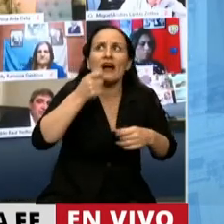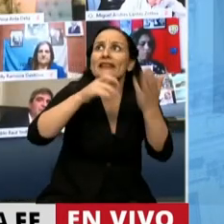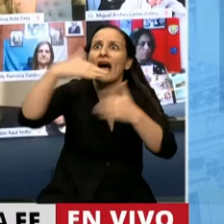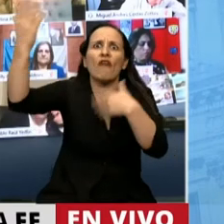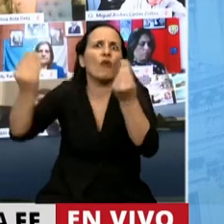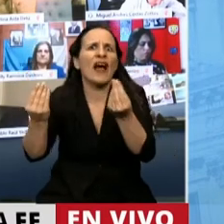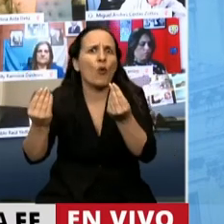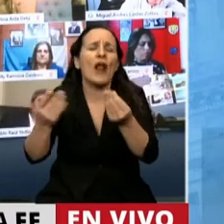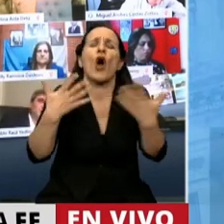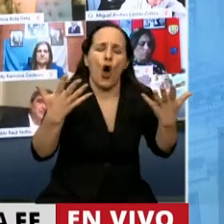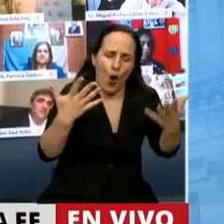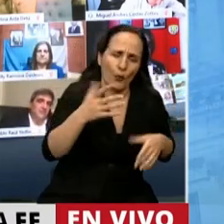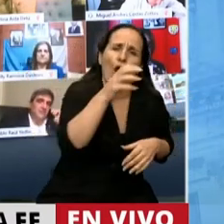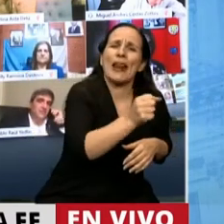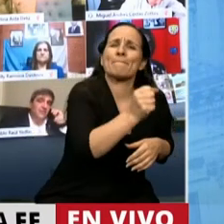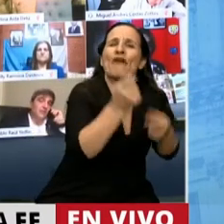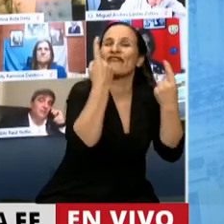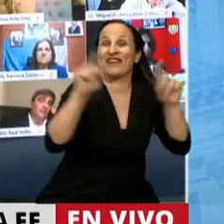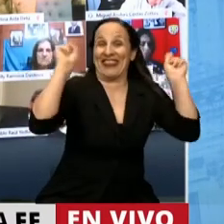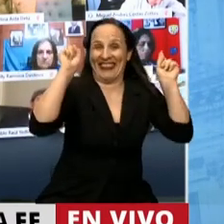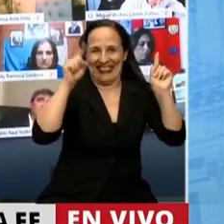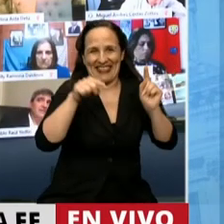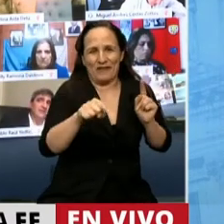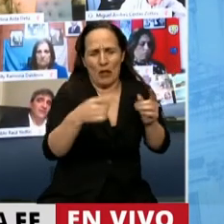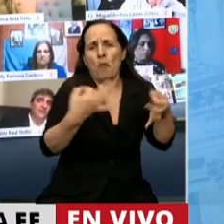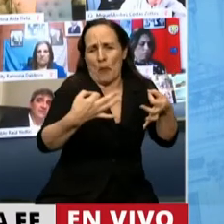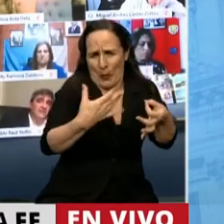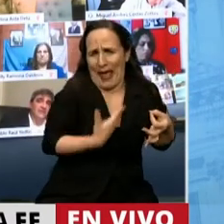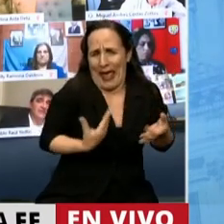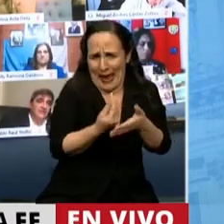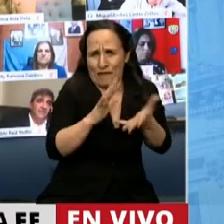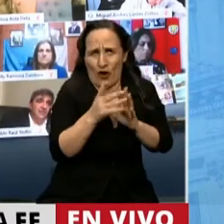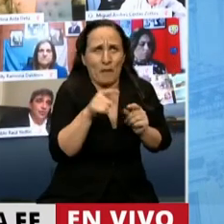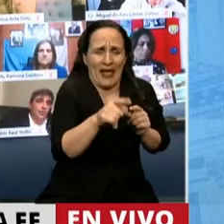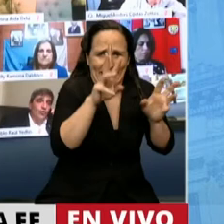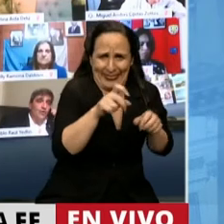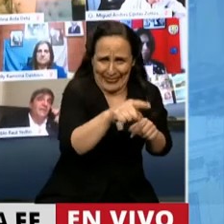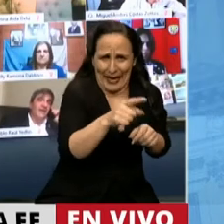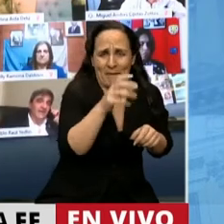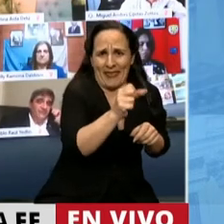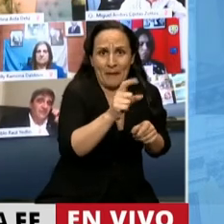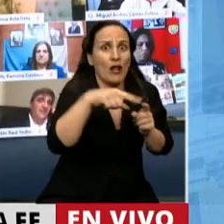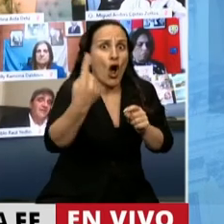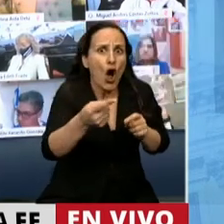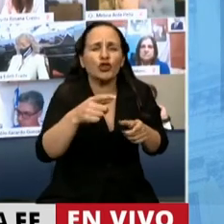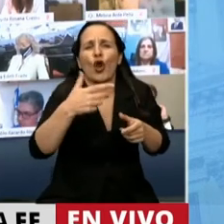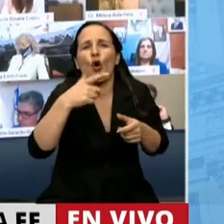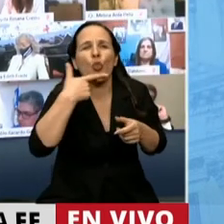limón como un caso especial, casi de política de Estado y muy bueno. Pero no para otros sectores de la citricultura.